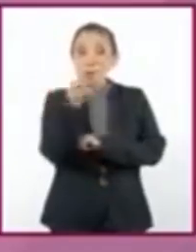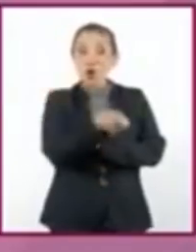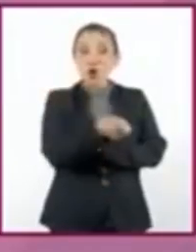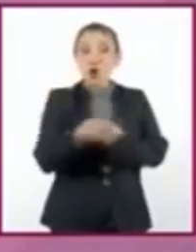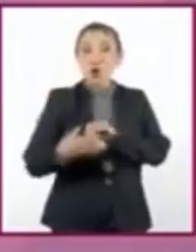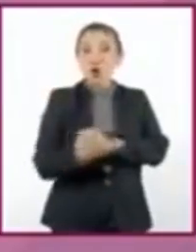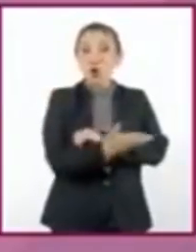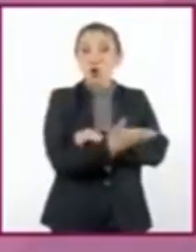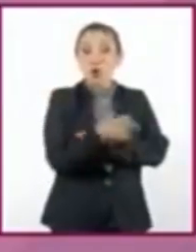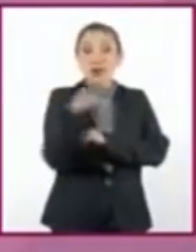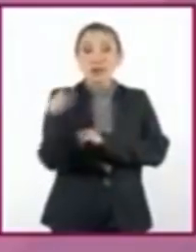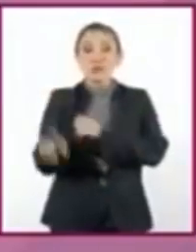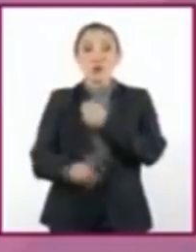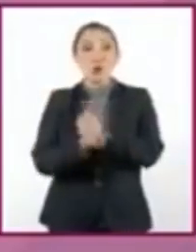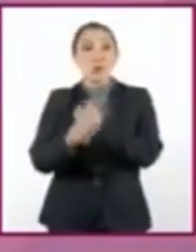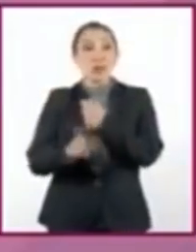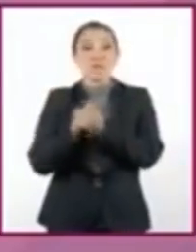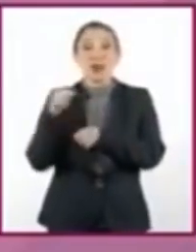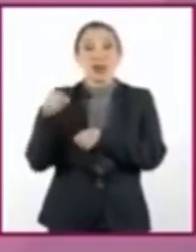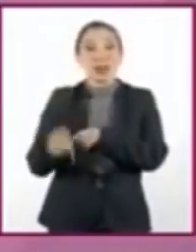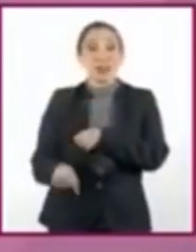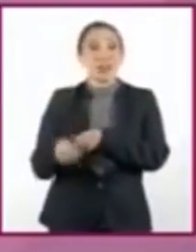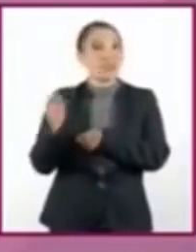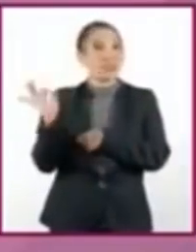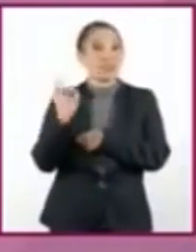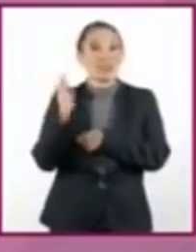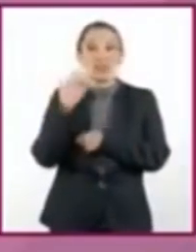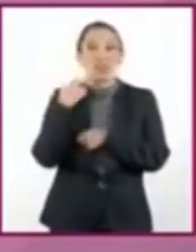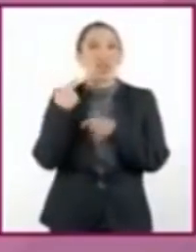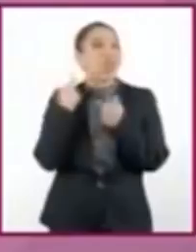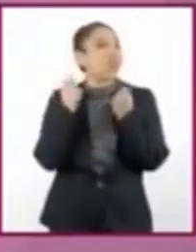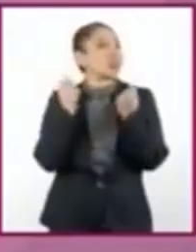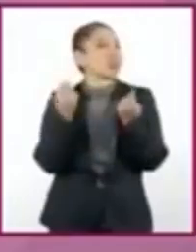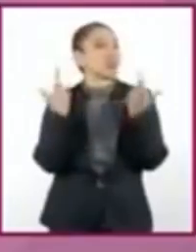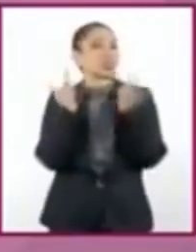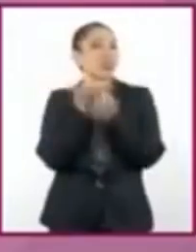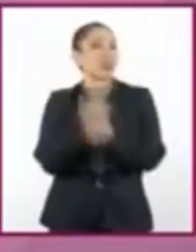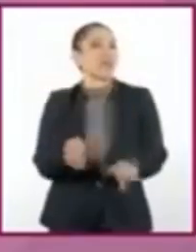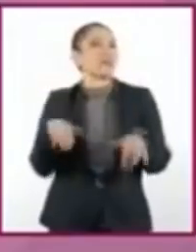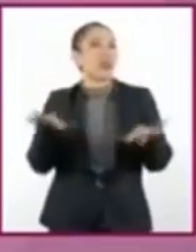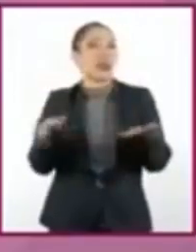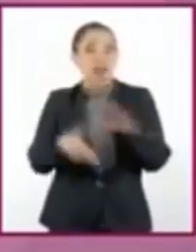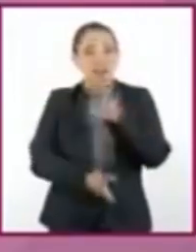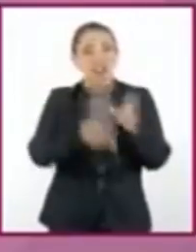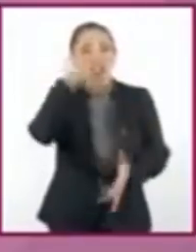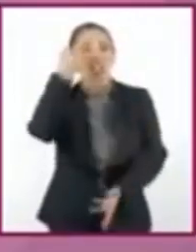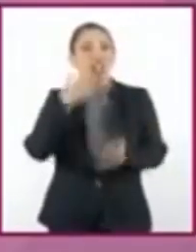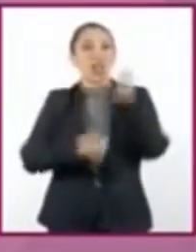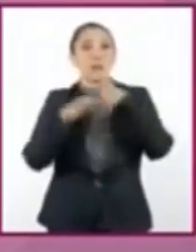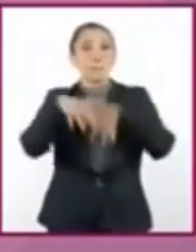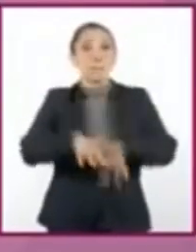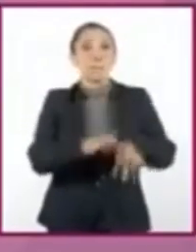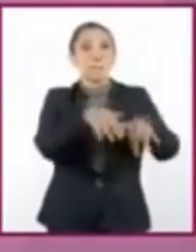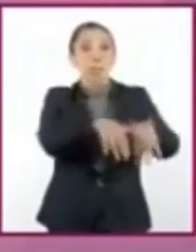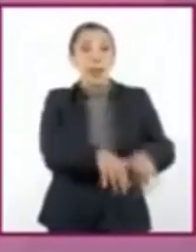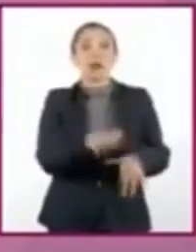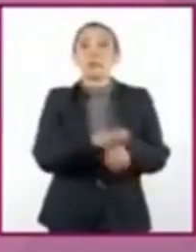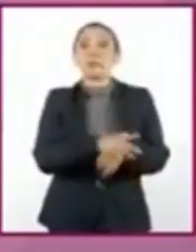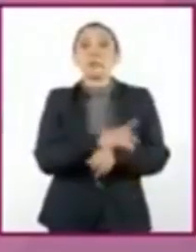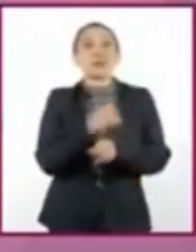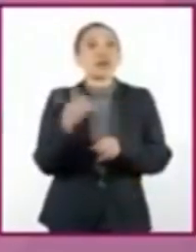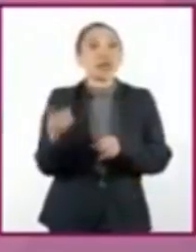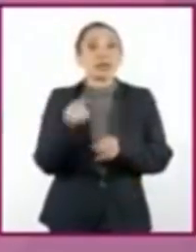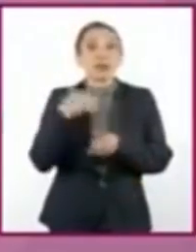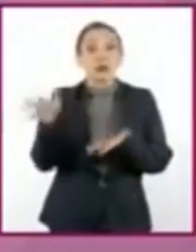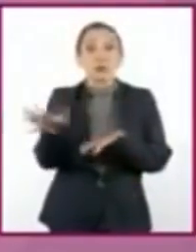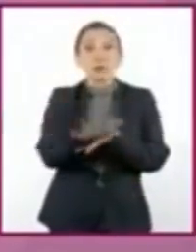El principal problema que tenemos si no se tiene control al momento de extraer productos animales del mar radica en